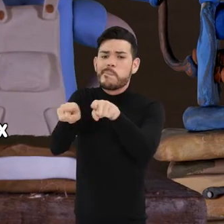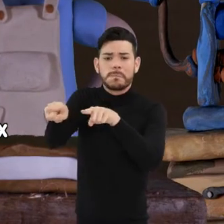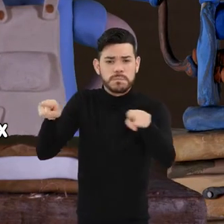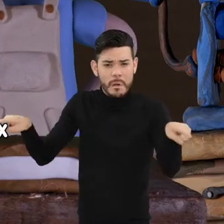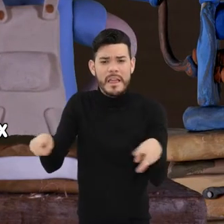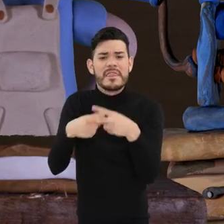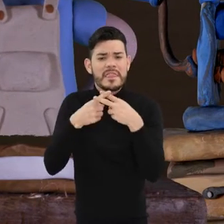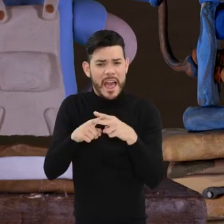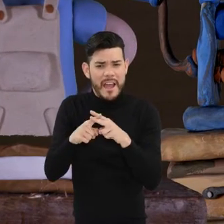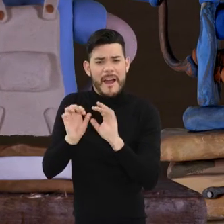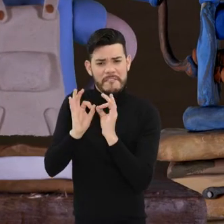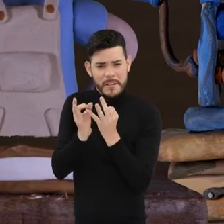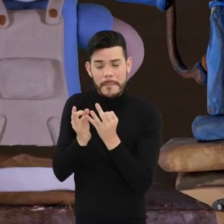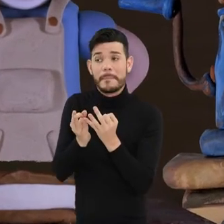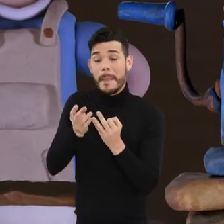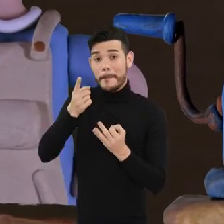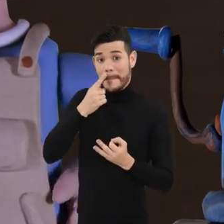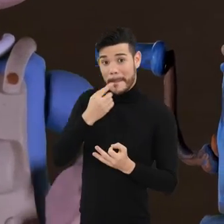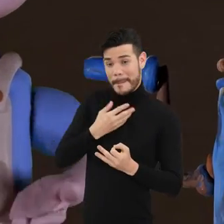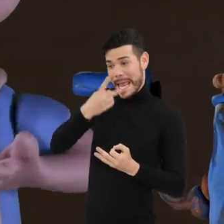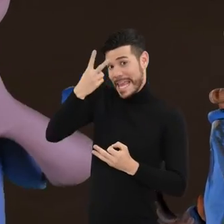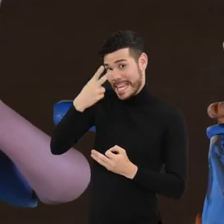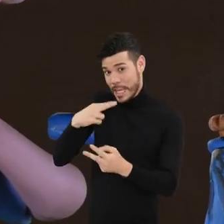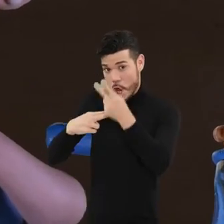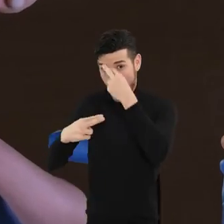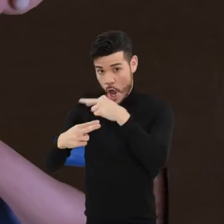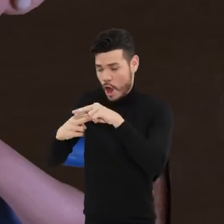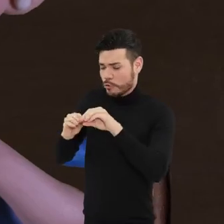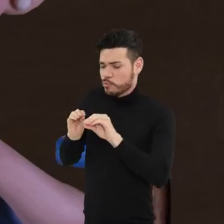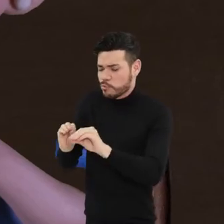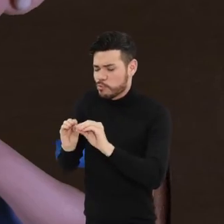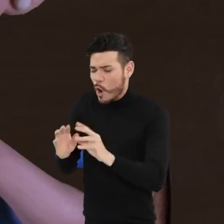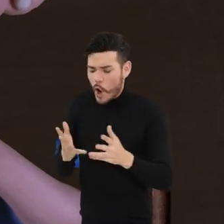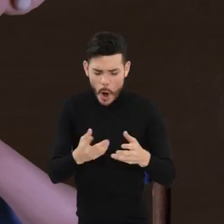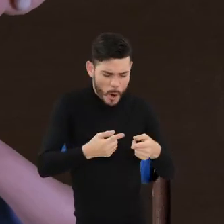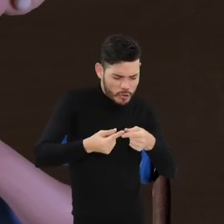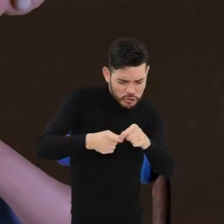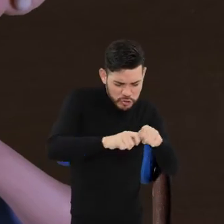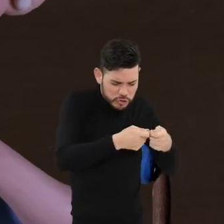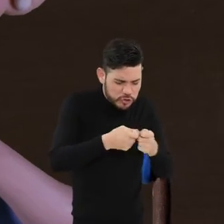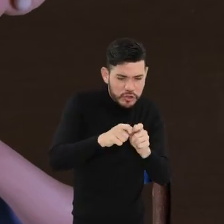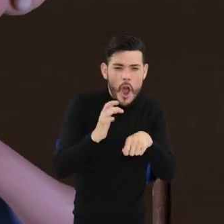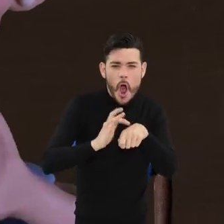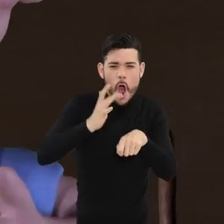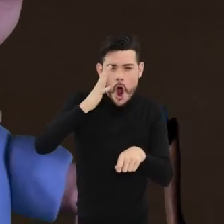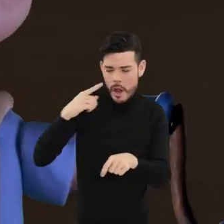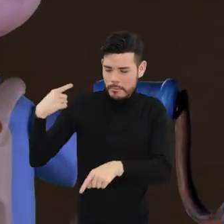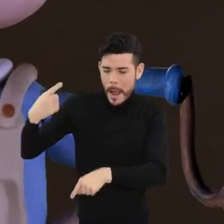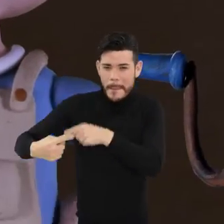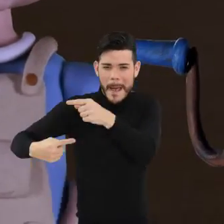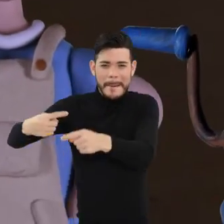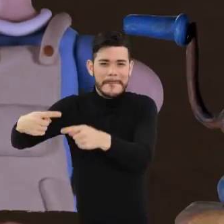talleres familiares y la orfebrería se ha transmitido de padres a hijos de generación en generación.